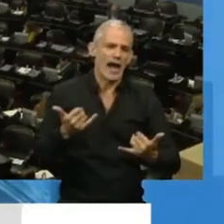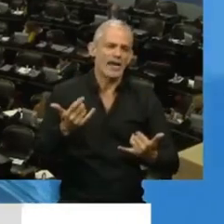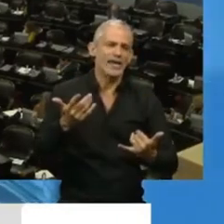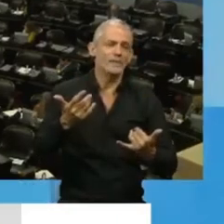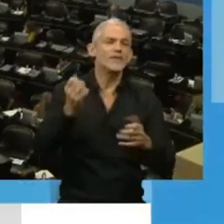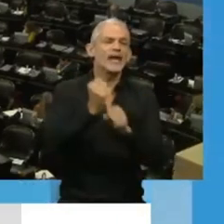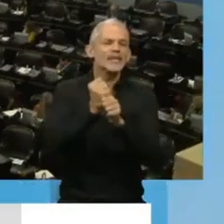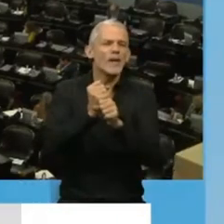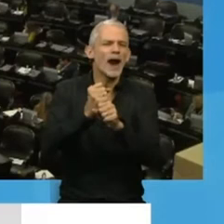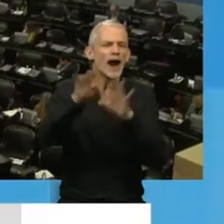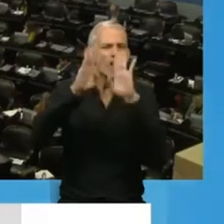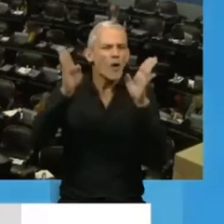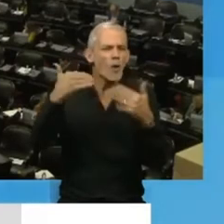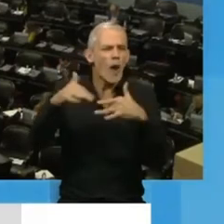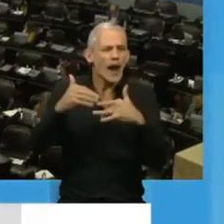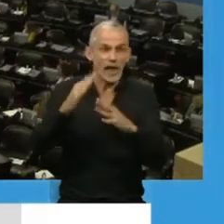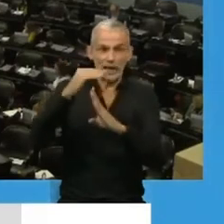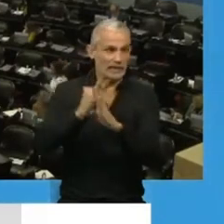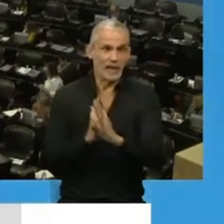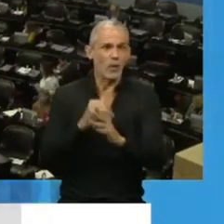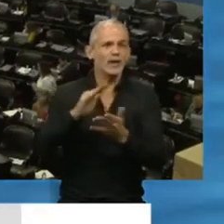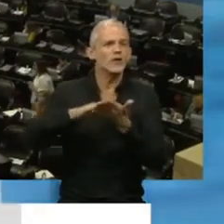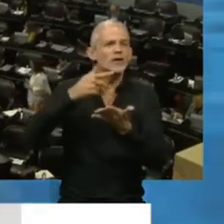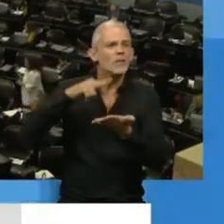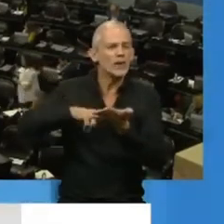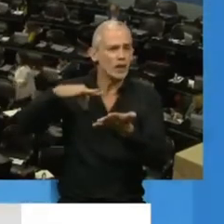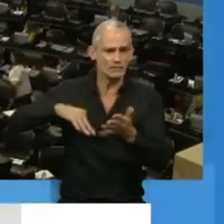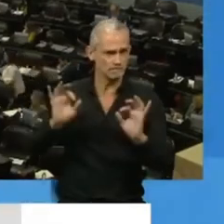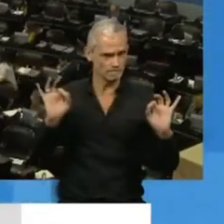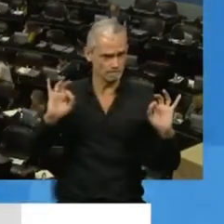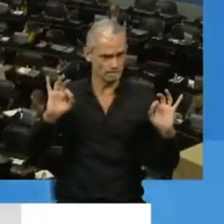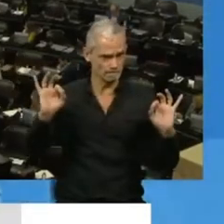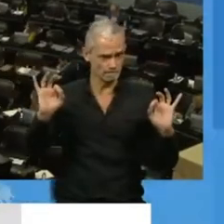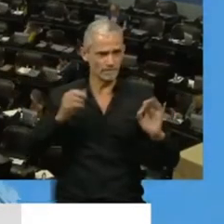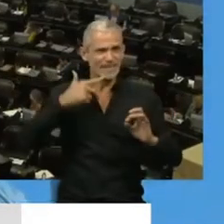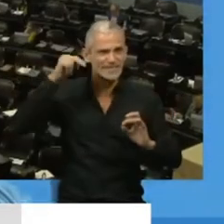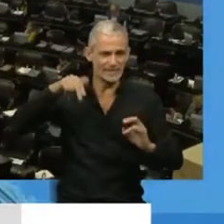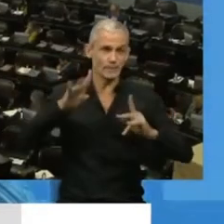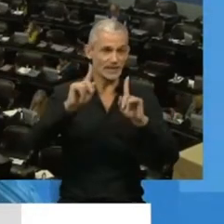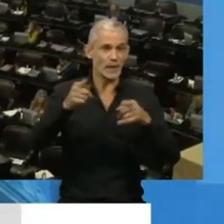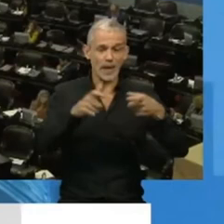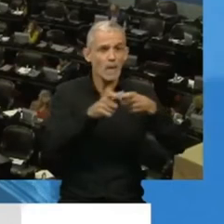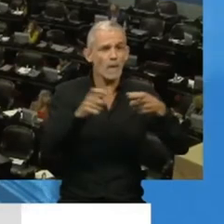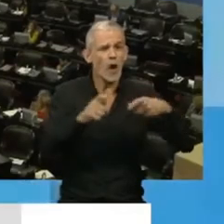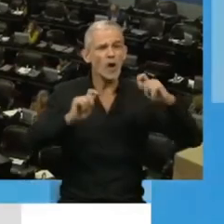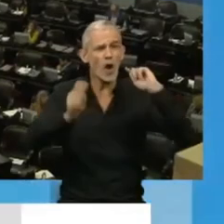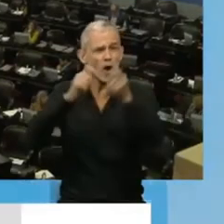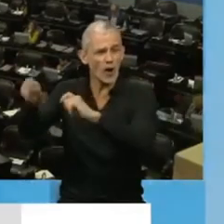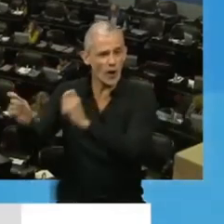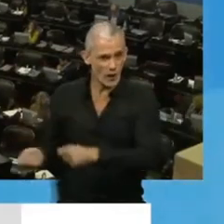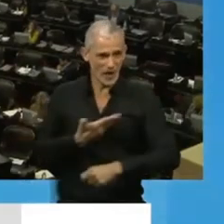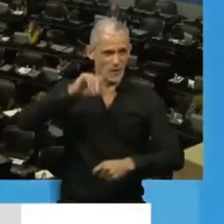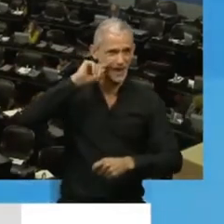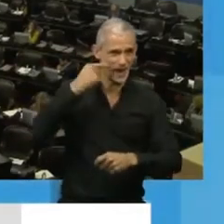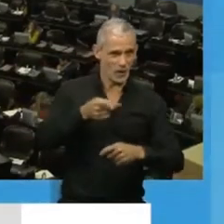guardias sin tener ningún descuento por el impuesto a las ganancias. También queremos que el bono que dispuso el Gobierno Nacional esté